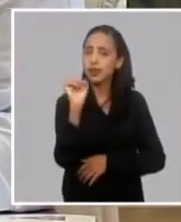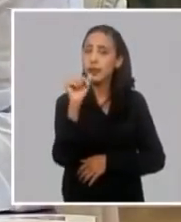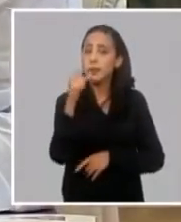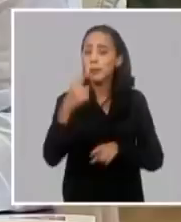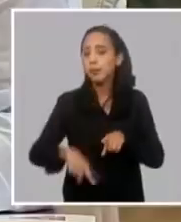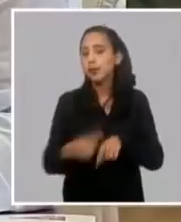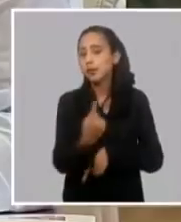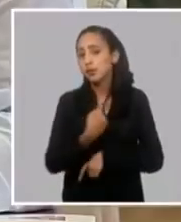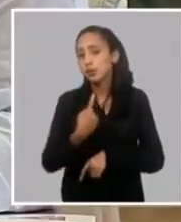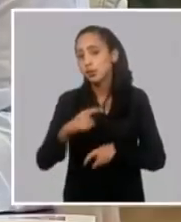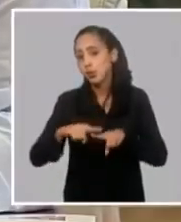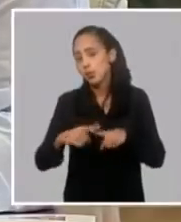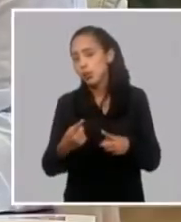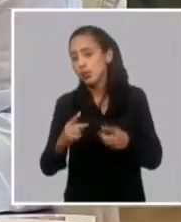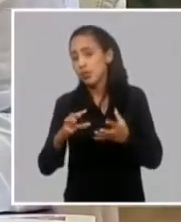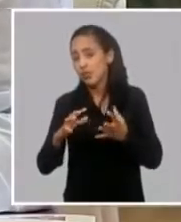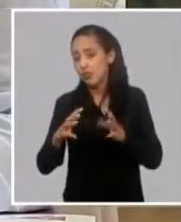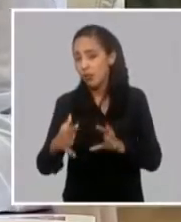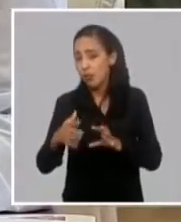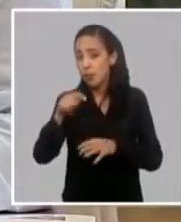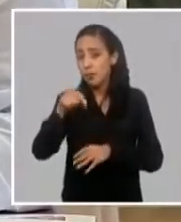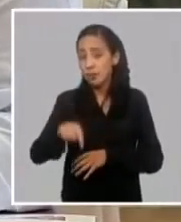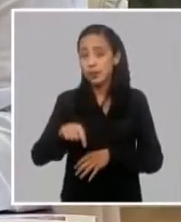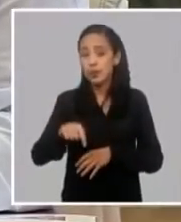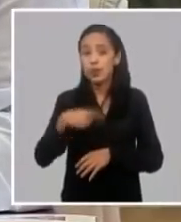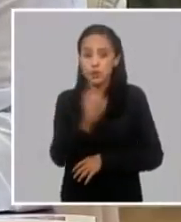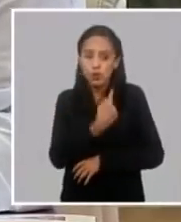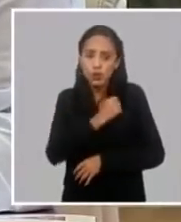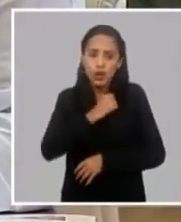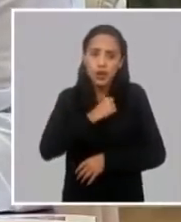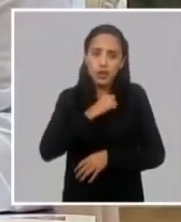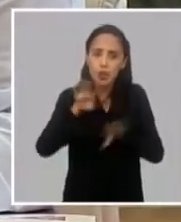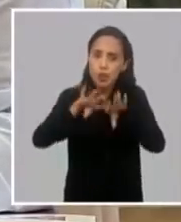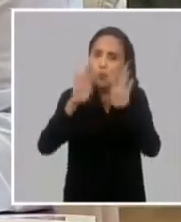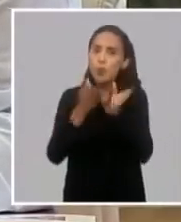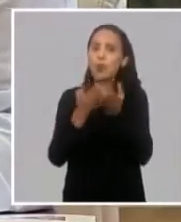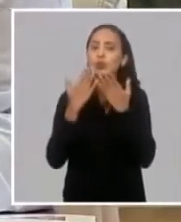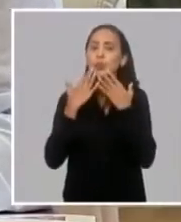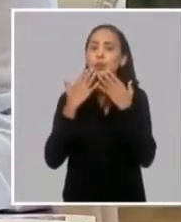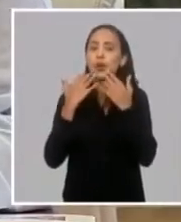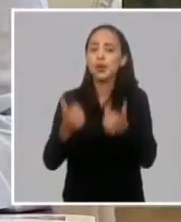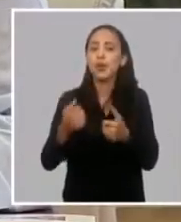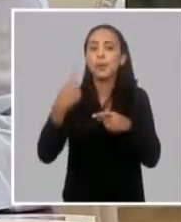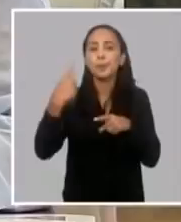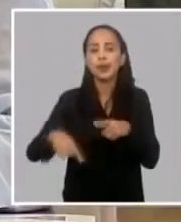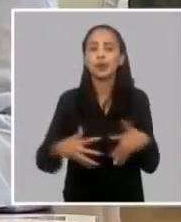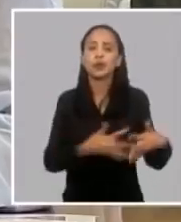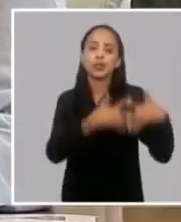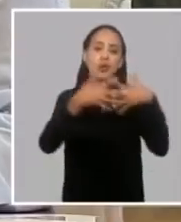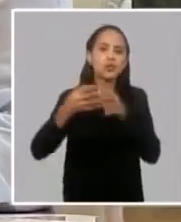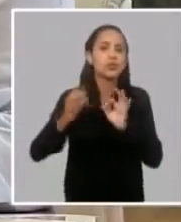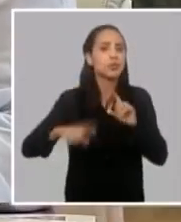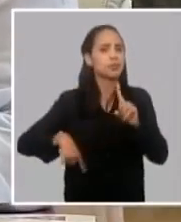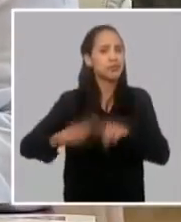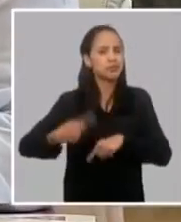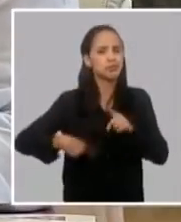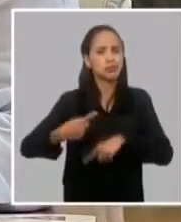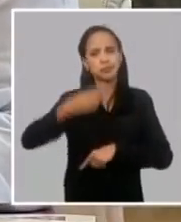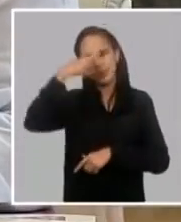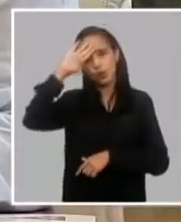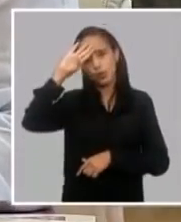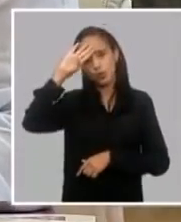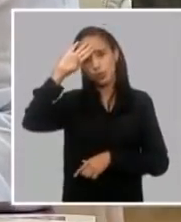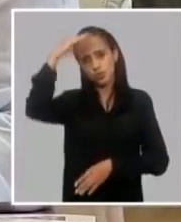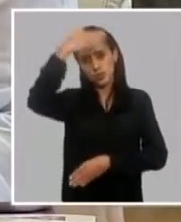por esa visión por ese concepto de un mundo mejor es entonces atacada y agredida de esa manera con